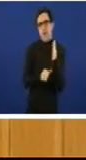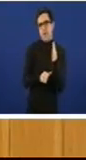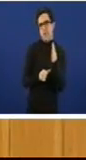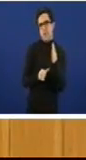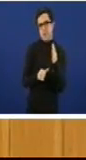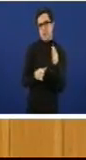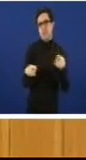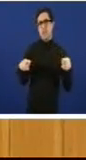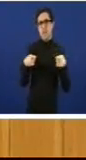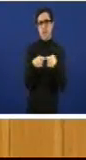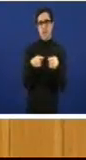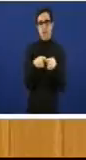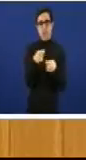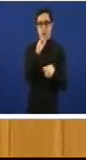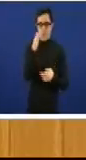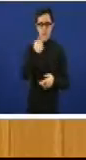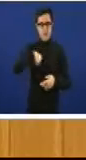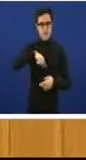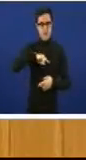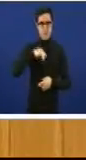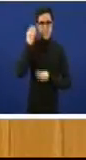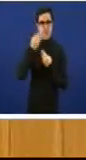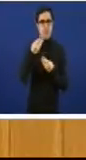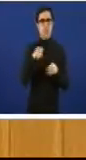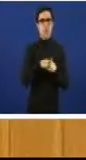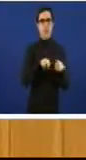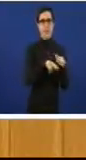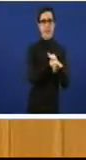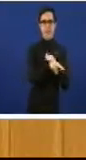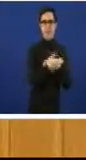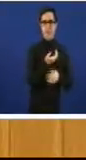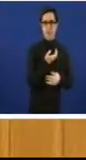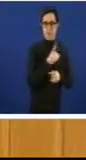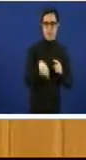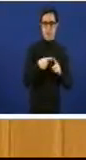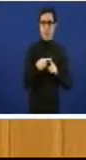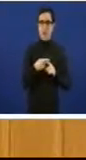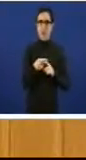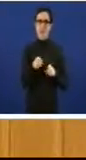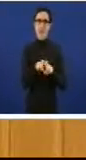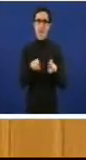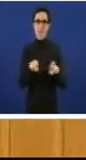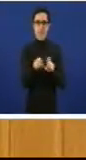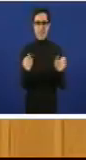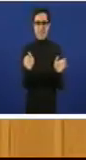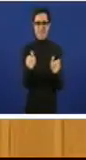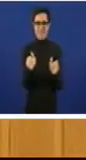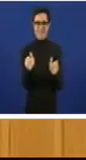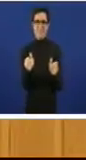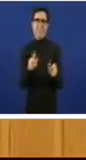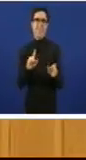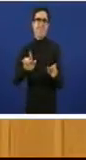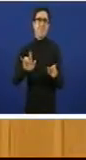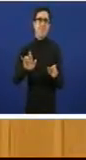os recursos que teñen os propios concellos máis as pequenas e medianas empresas e os recursos locais podemos mobilizar